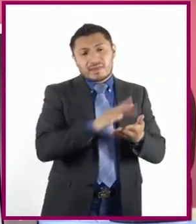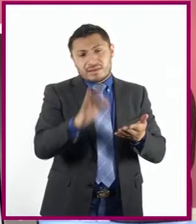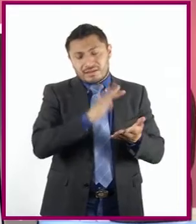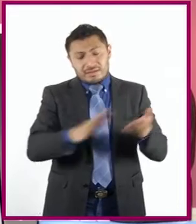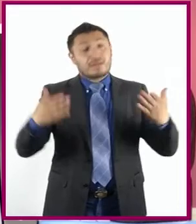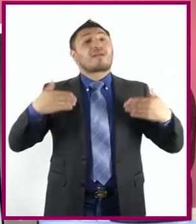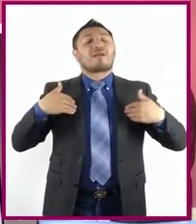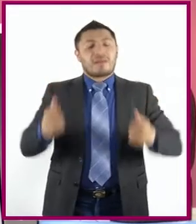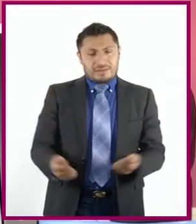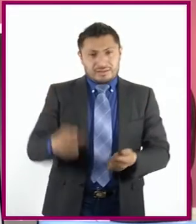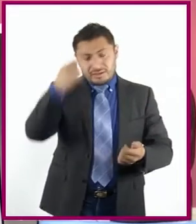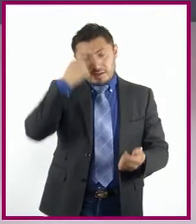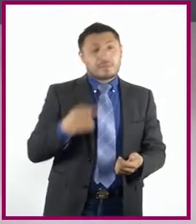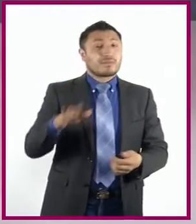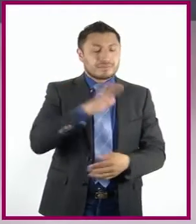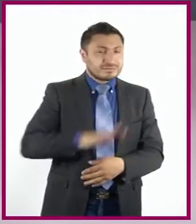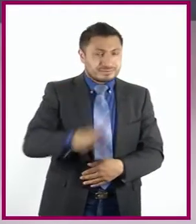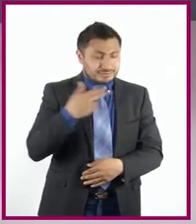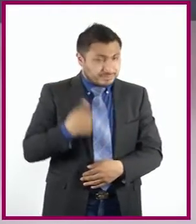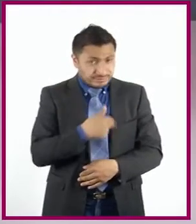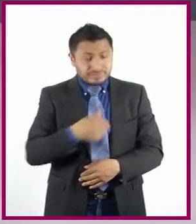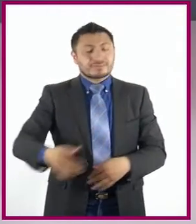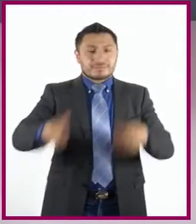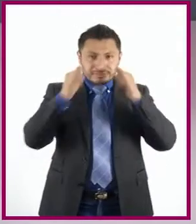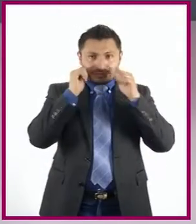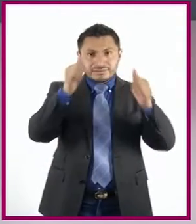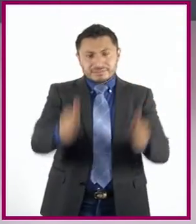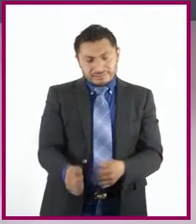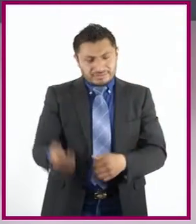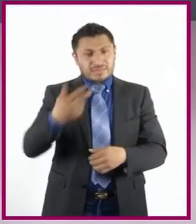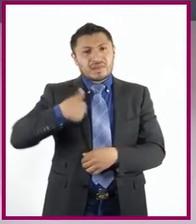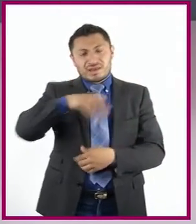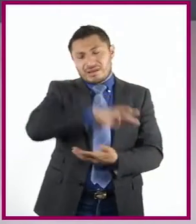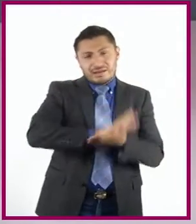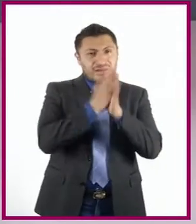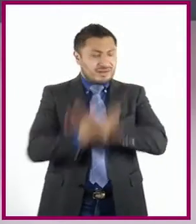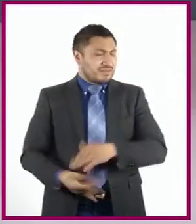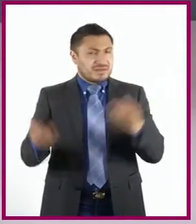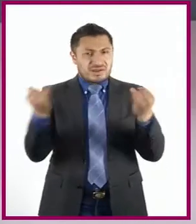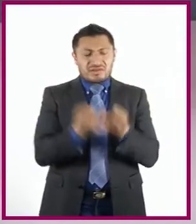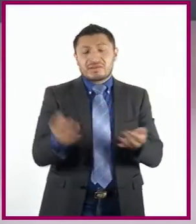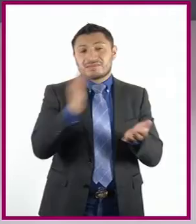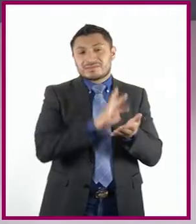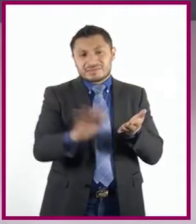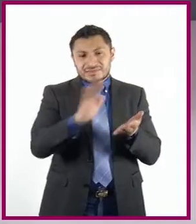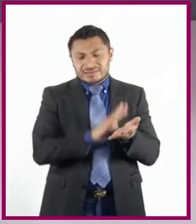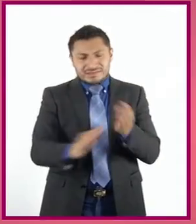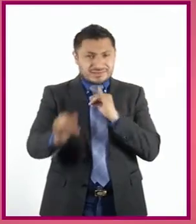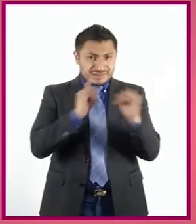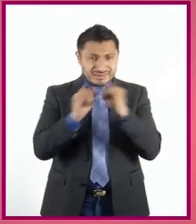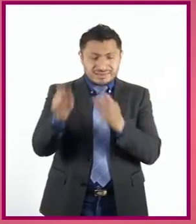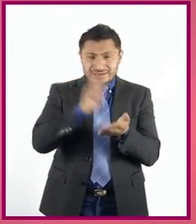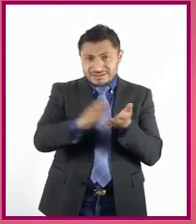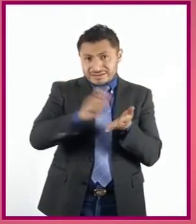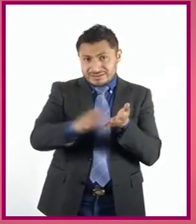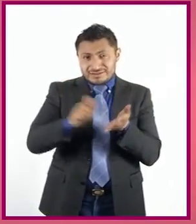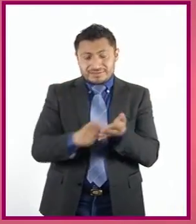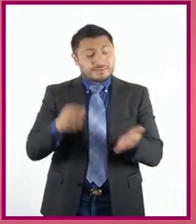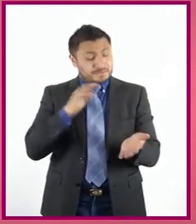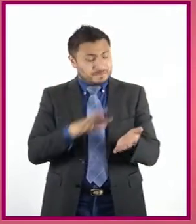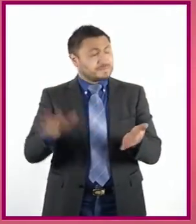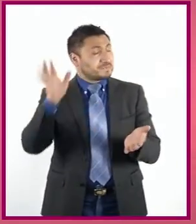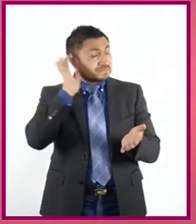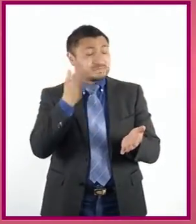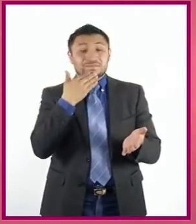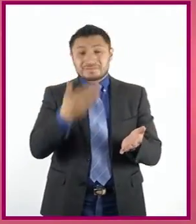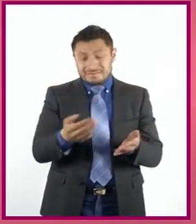y leyéndola para nosotros, que al escucharla nos convertimos también en lectores e intérpretes del texto. ¿Ves